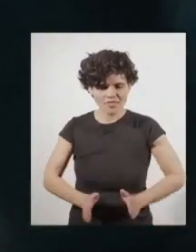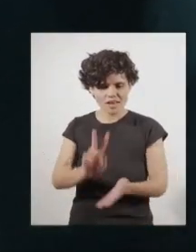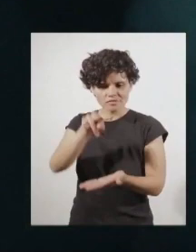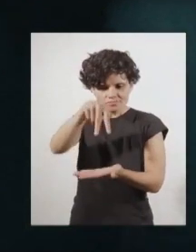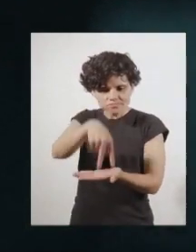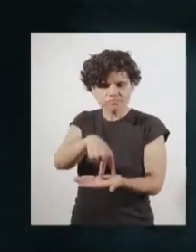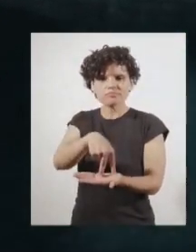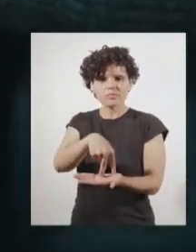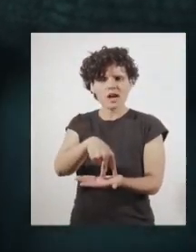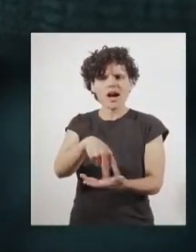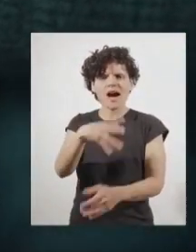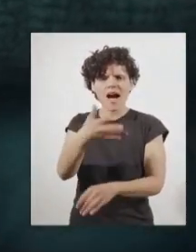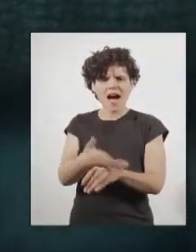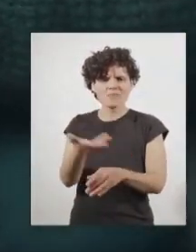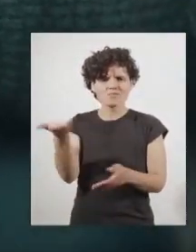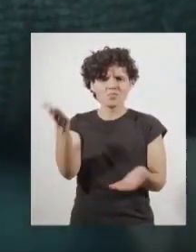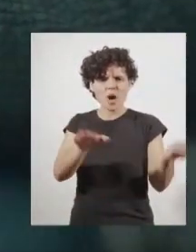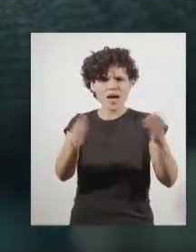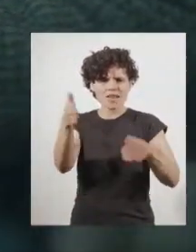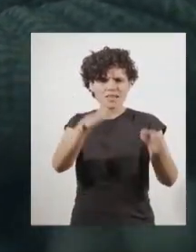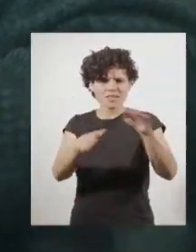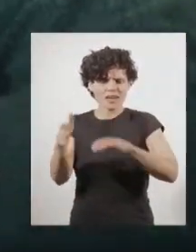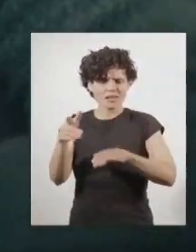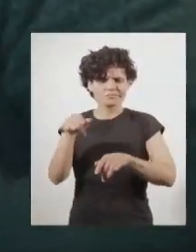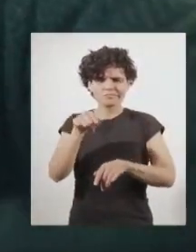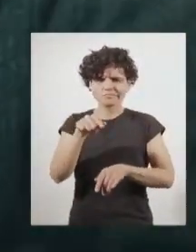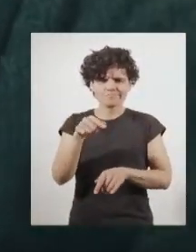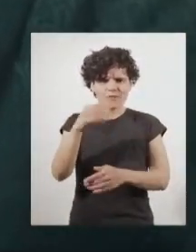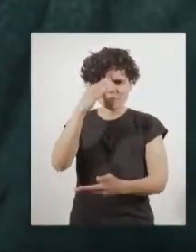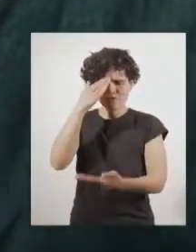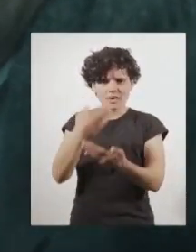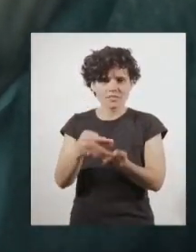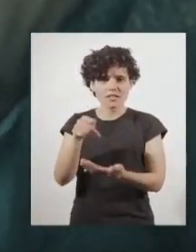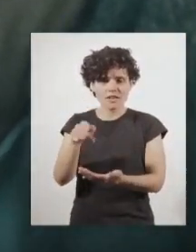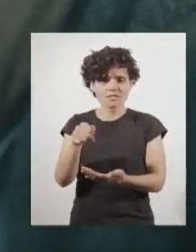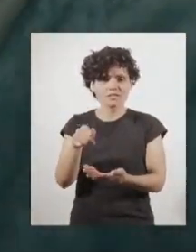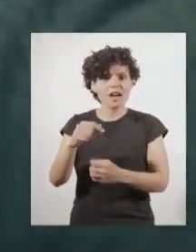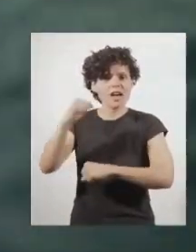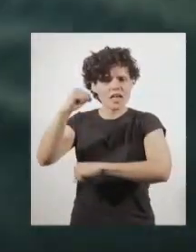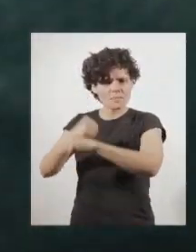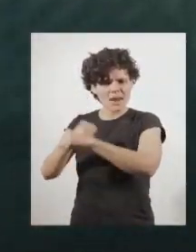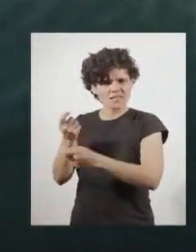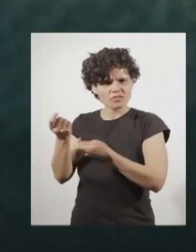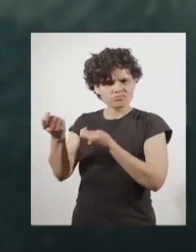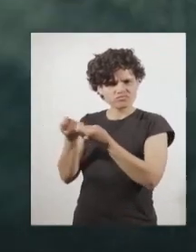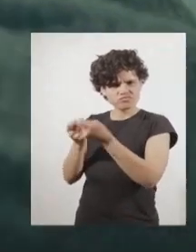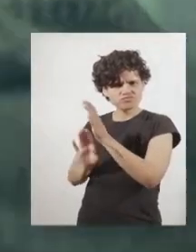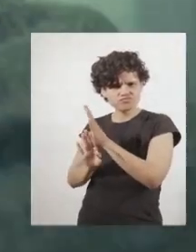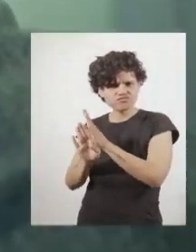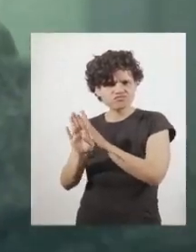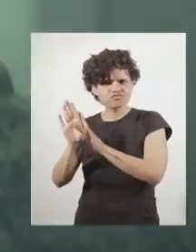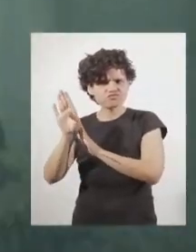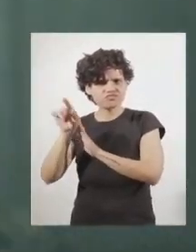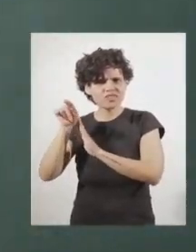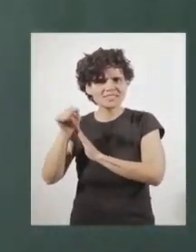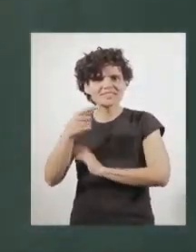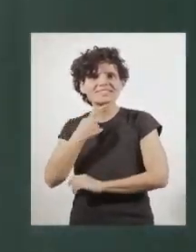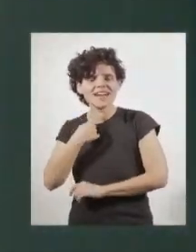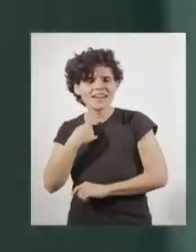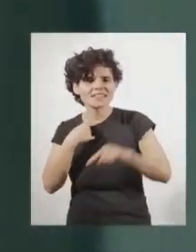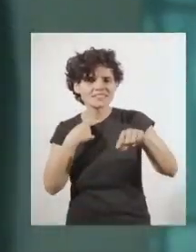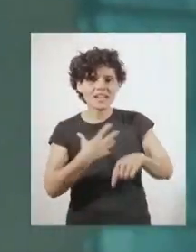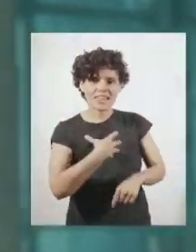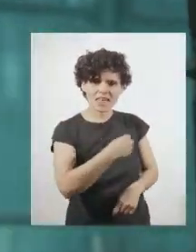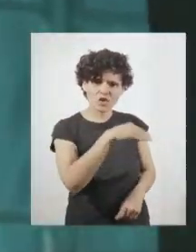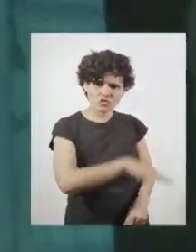Nacer en estas tierras es enfrentar la muerte desde el primer momento. Una lucha continua entre los intereses económicos y el crecimiento sano de